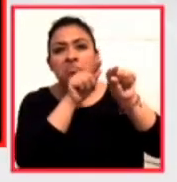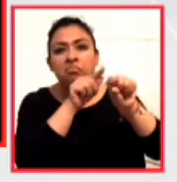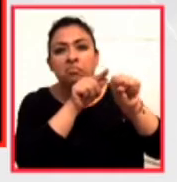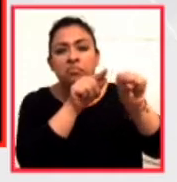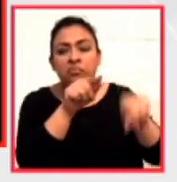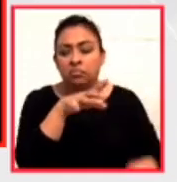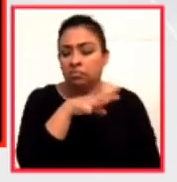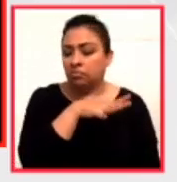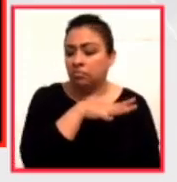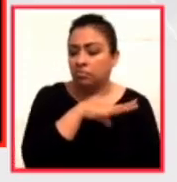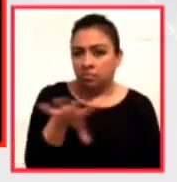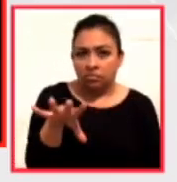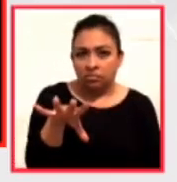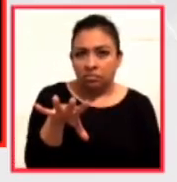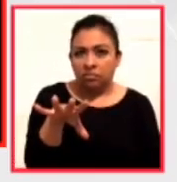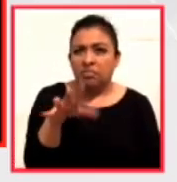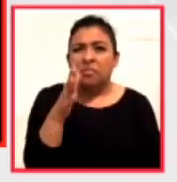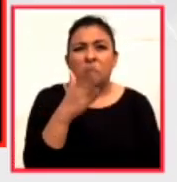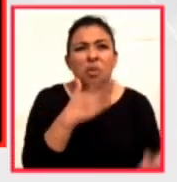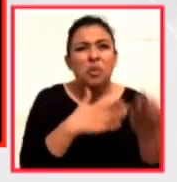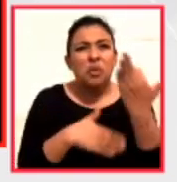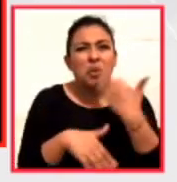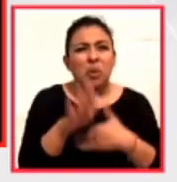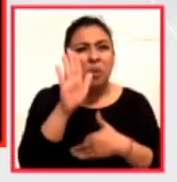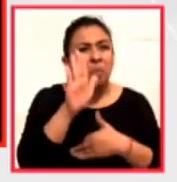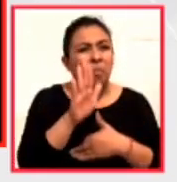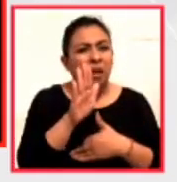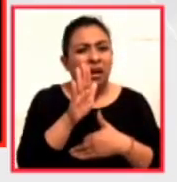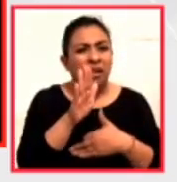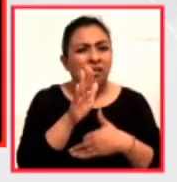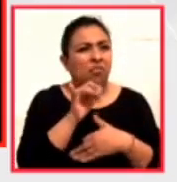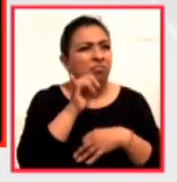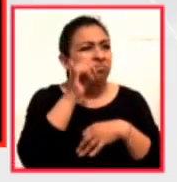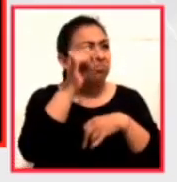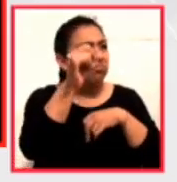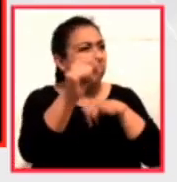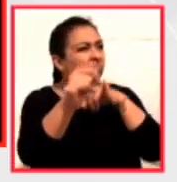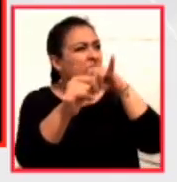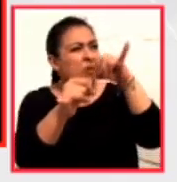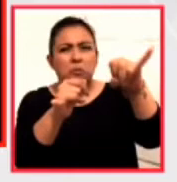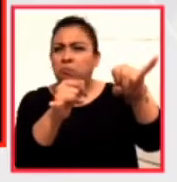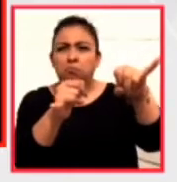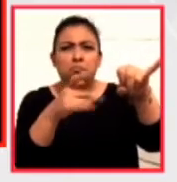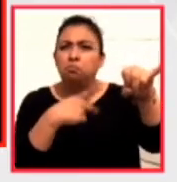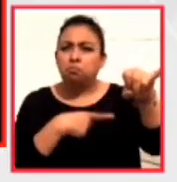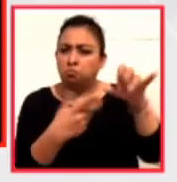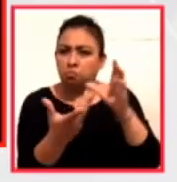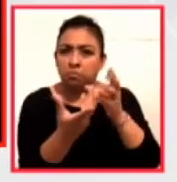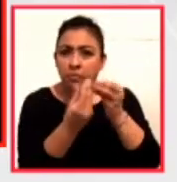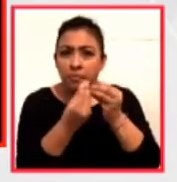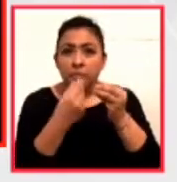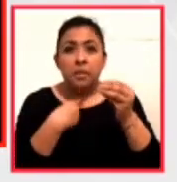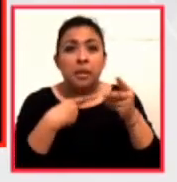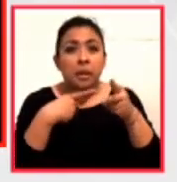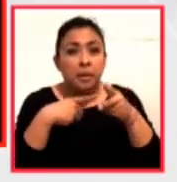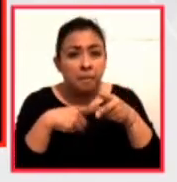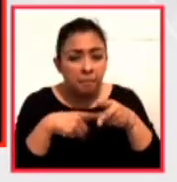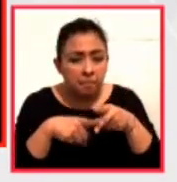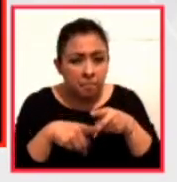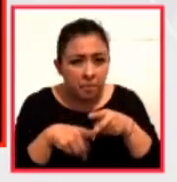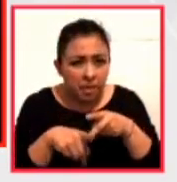Negación, todo parece estar muy lejos, menos las personas, comienzan los nuevos hábitos,